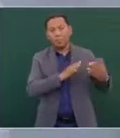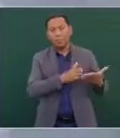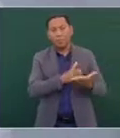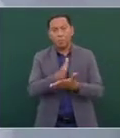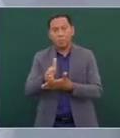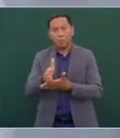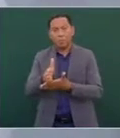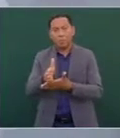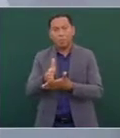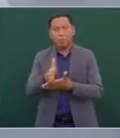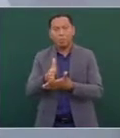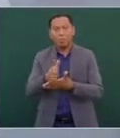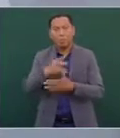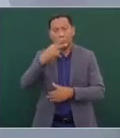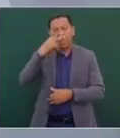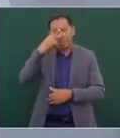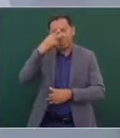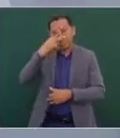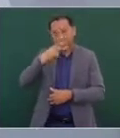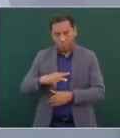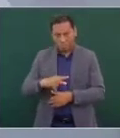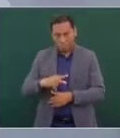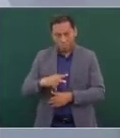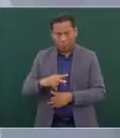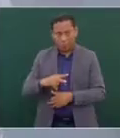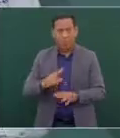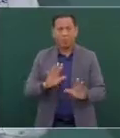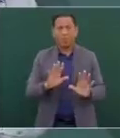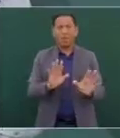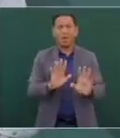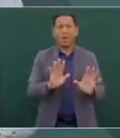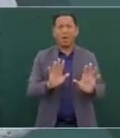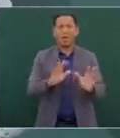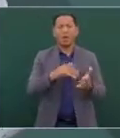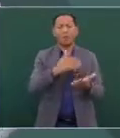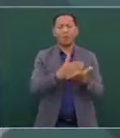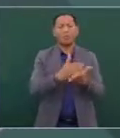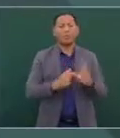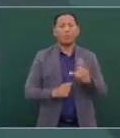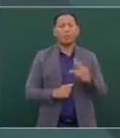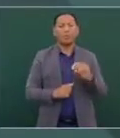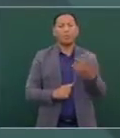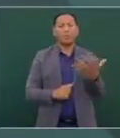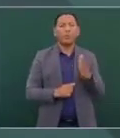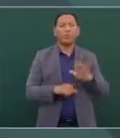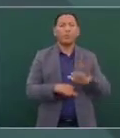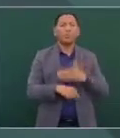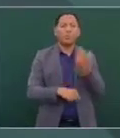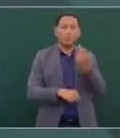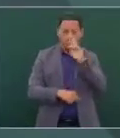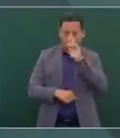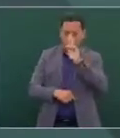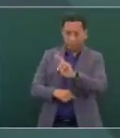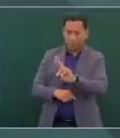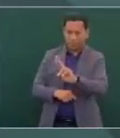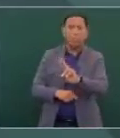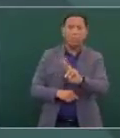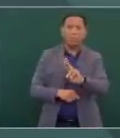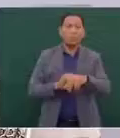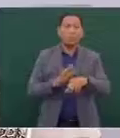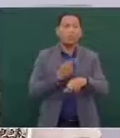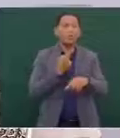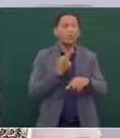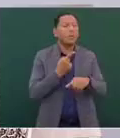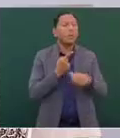intervinieran en México. Ya no lo hicieron por respeto, porque ya quedó claro